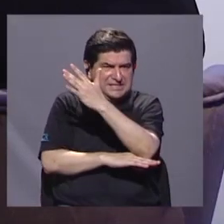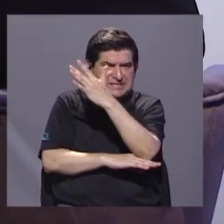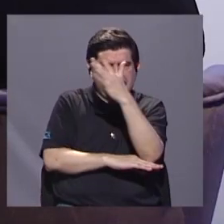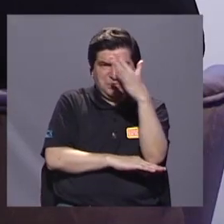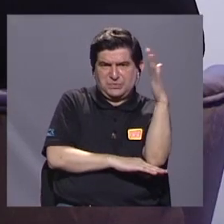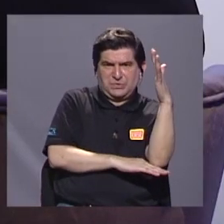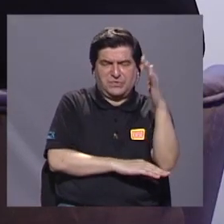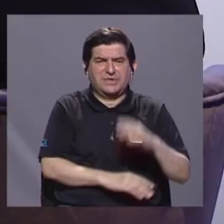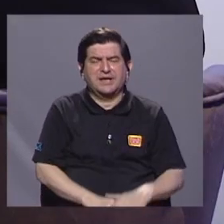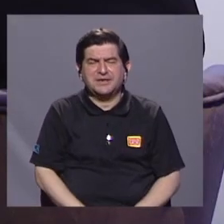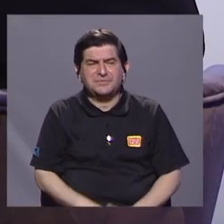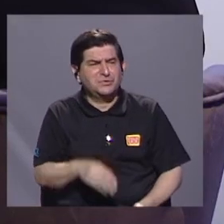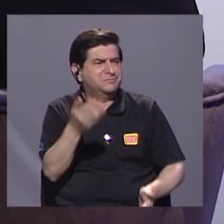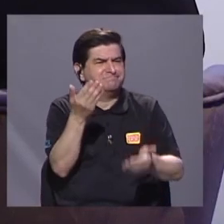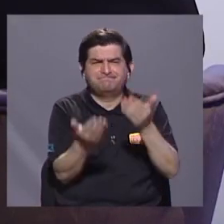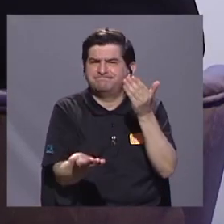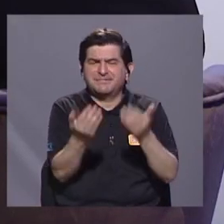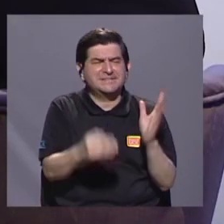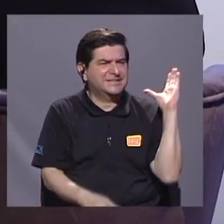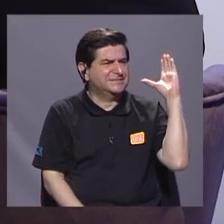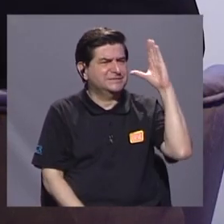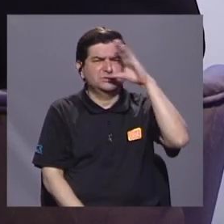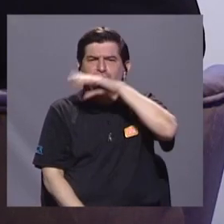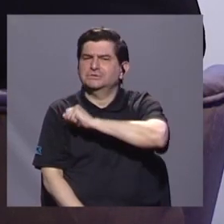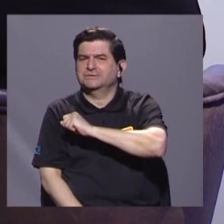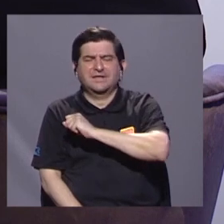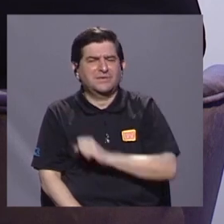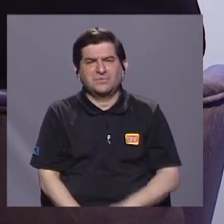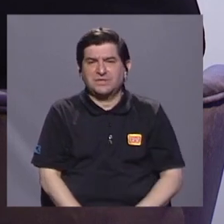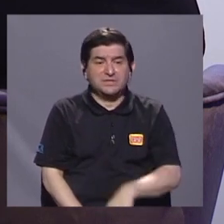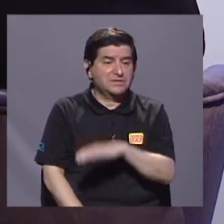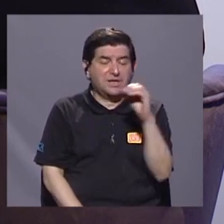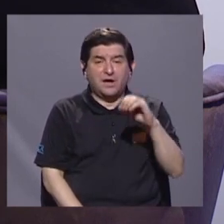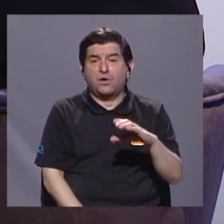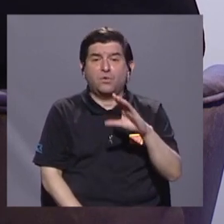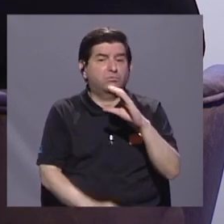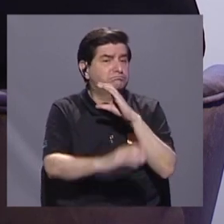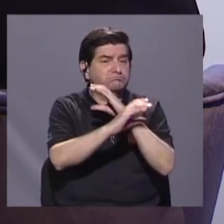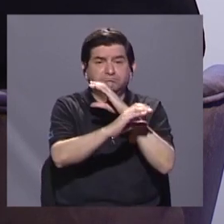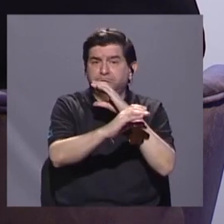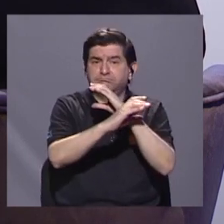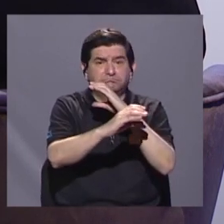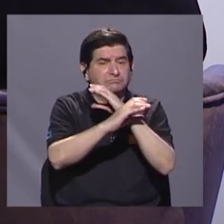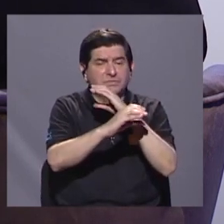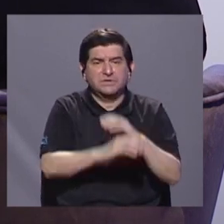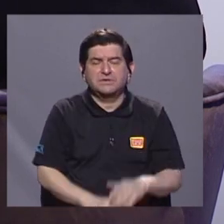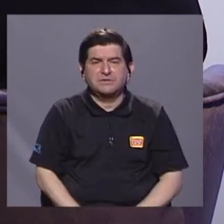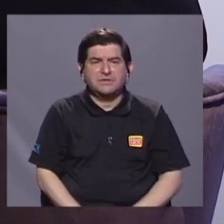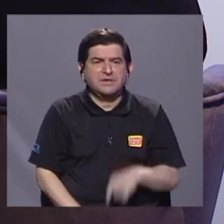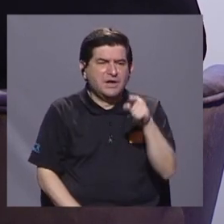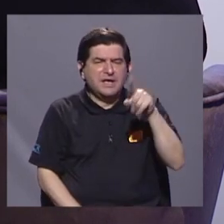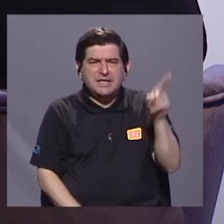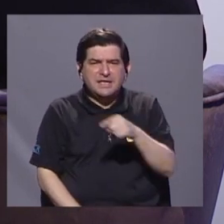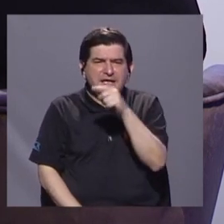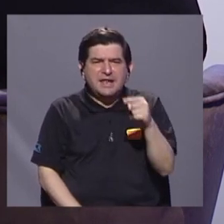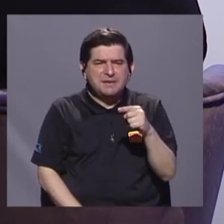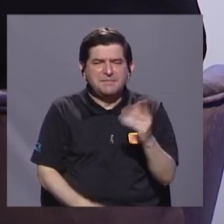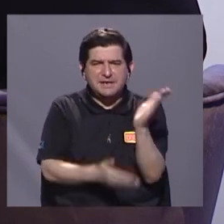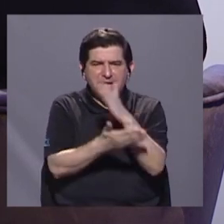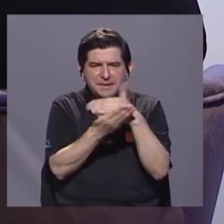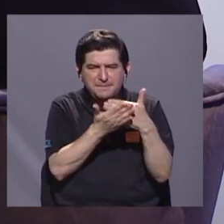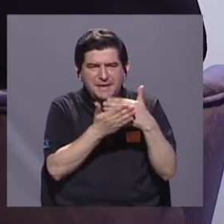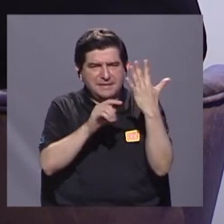ni siquiera se percatan o no tienen el cuidado de hacer un derrame debidamente